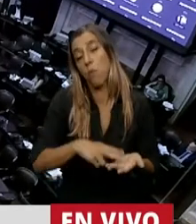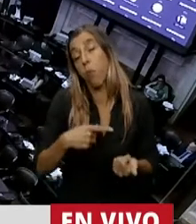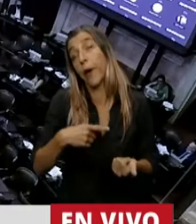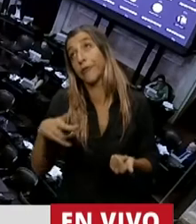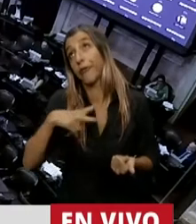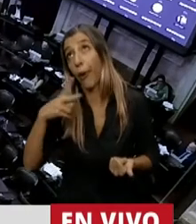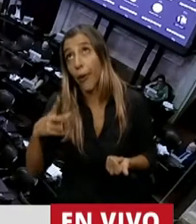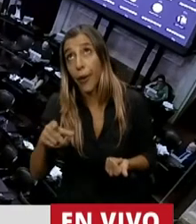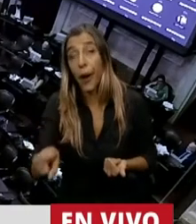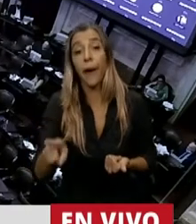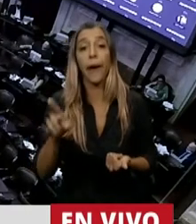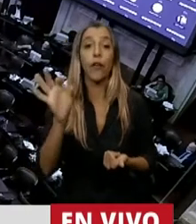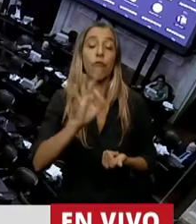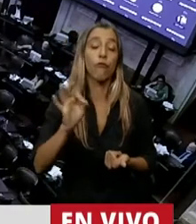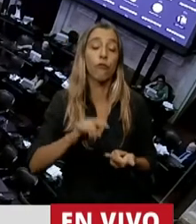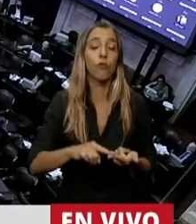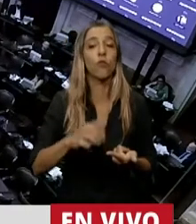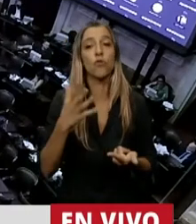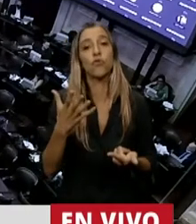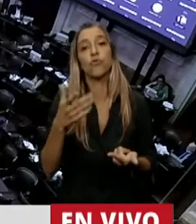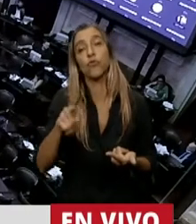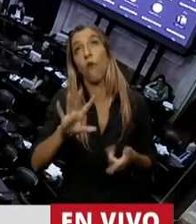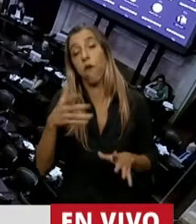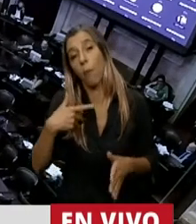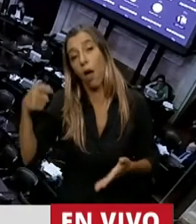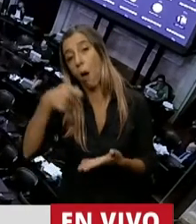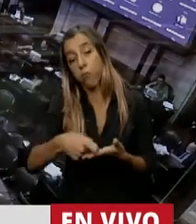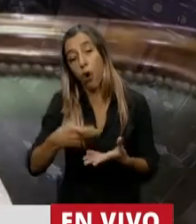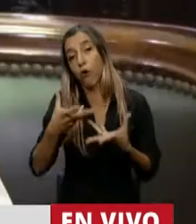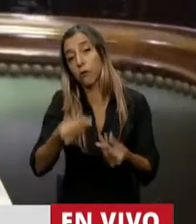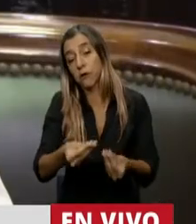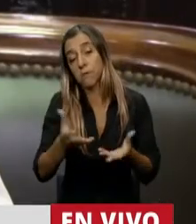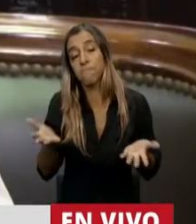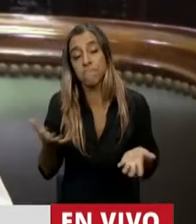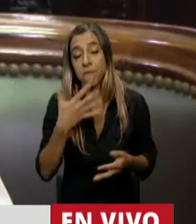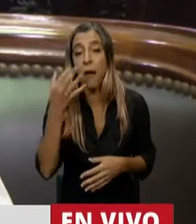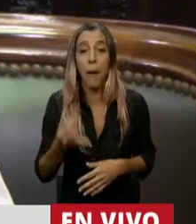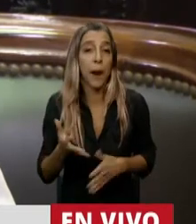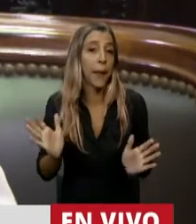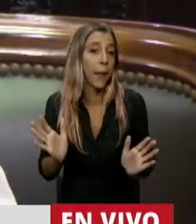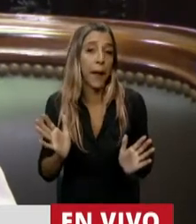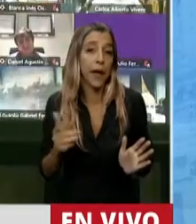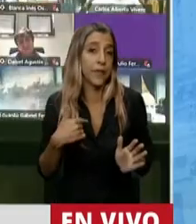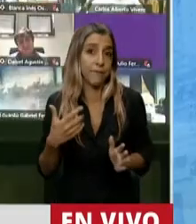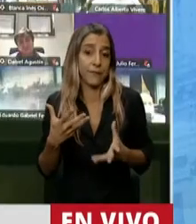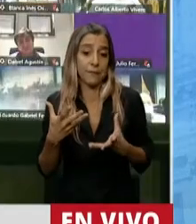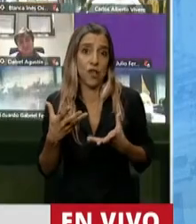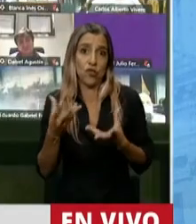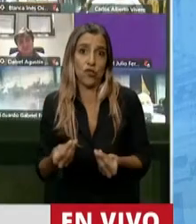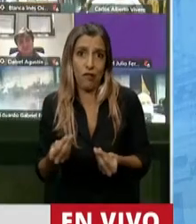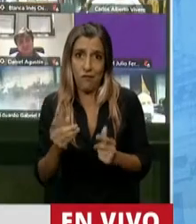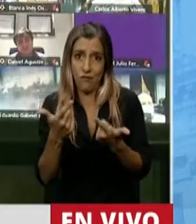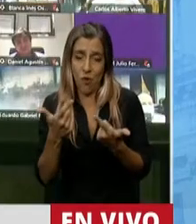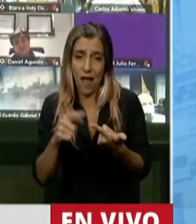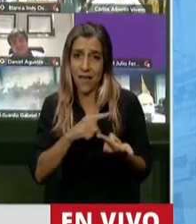este aporte solidario. Y obviamente debo coincidir que tiene poco de solidario y poco de aporte,